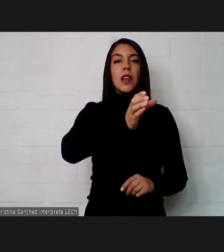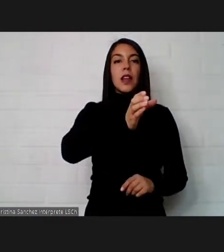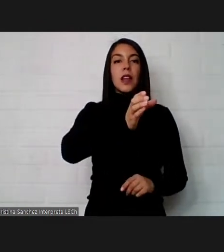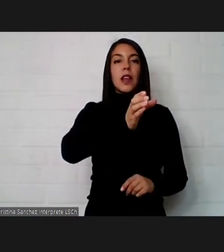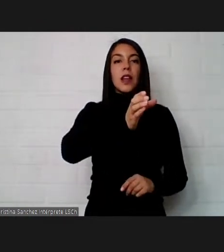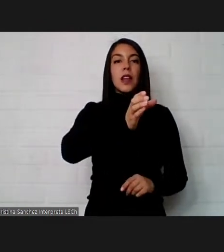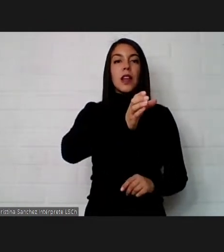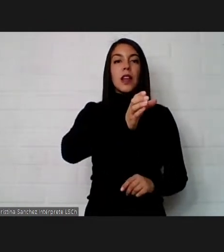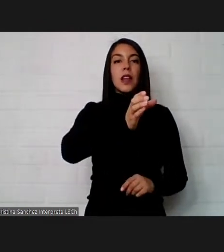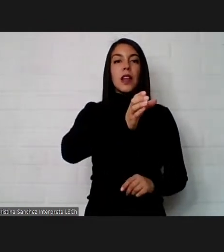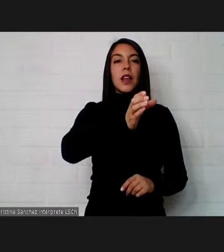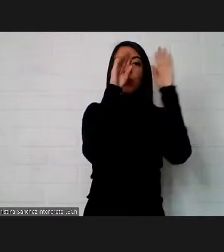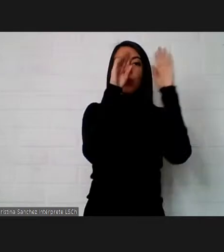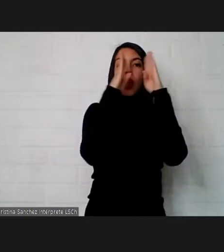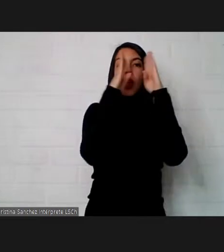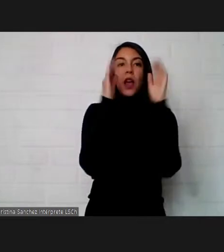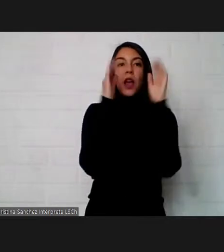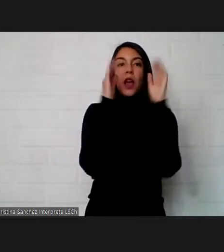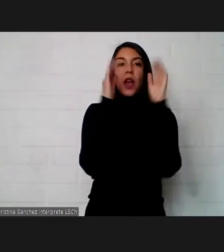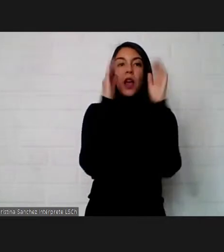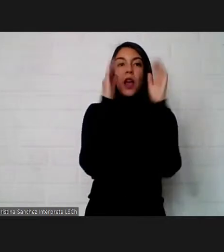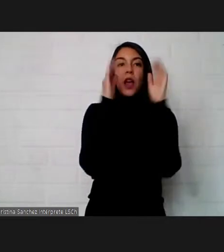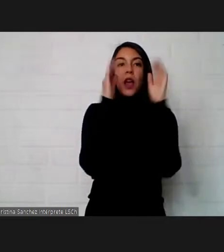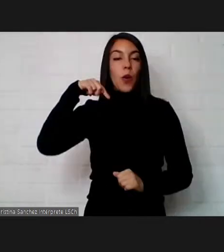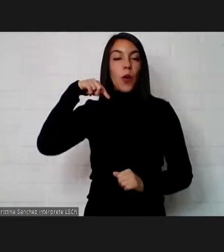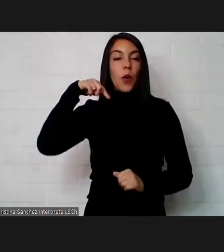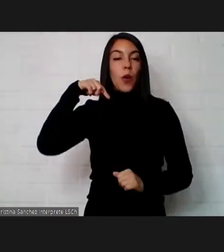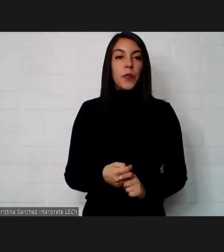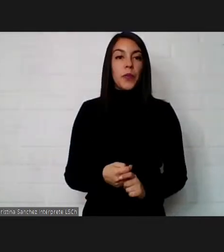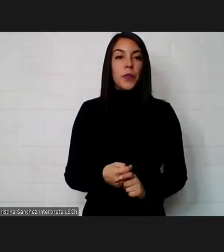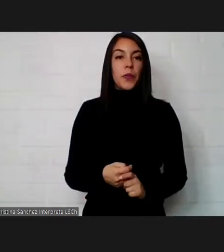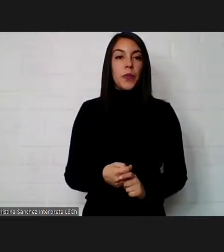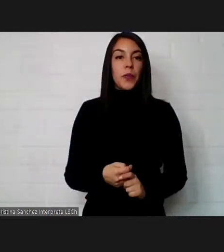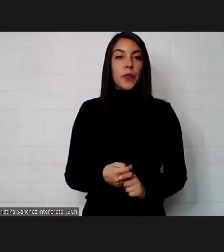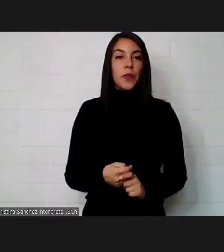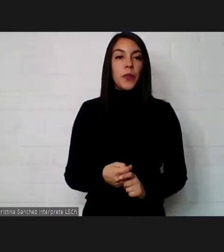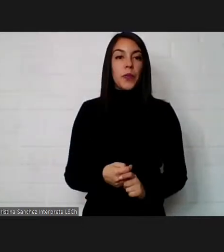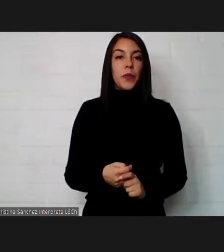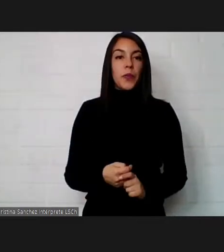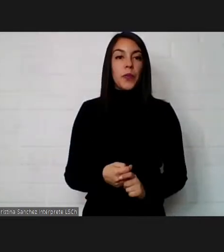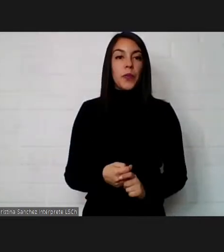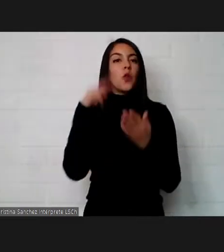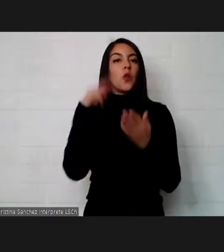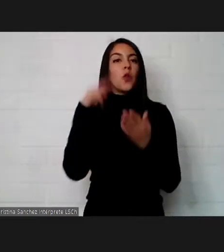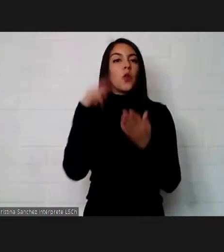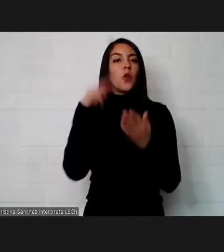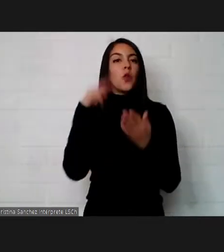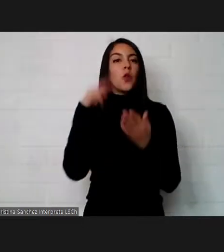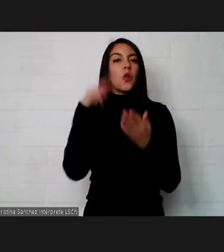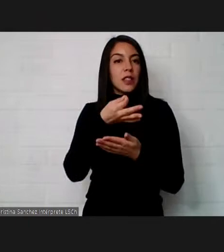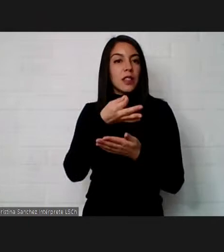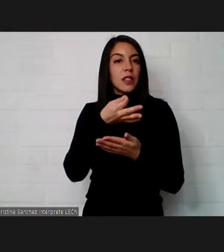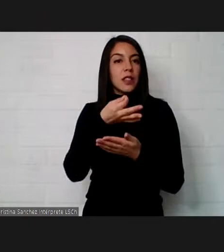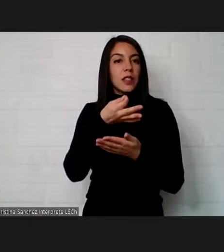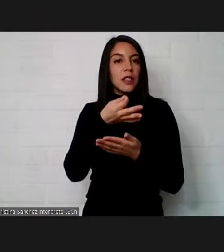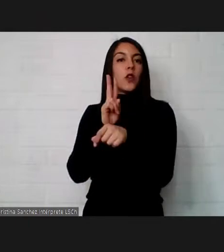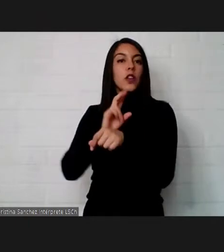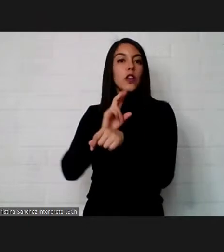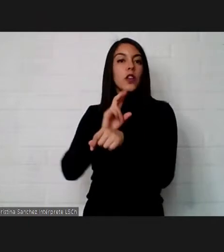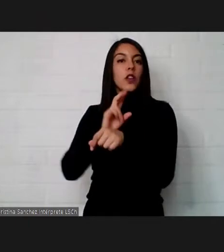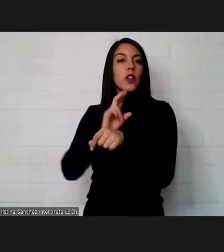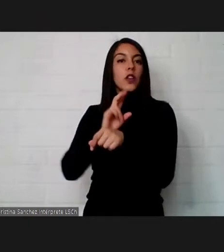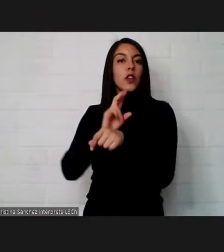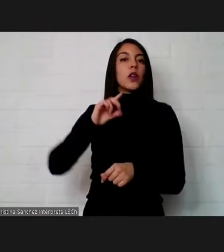cámara yo creo que pero estoy acá estoy acá perfecto mira te la voy a leer dice profesora Georgina García